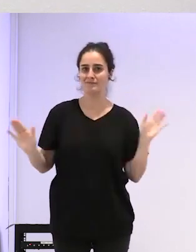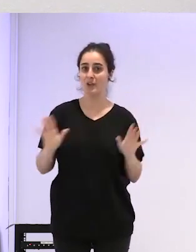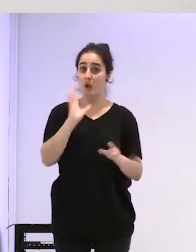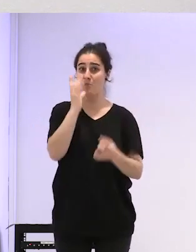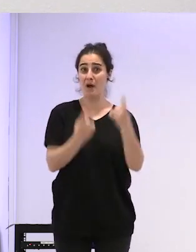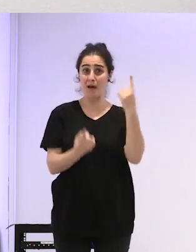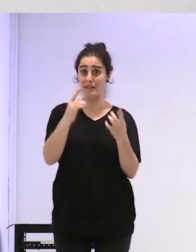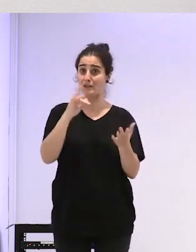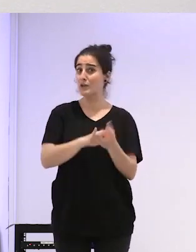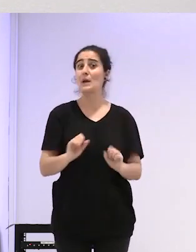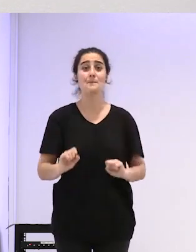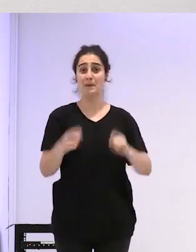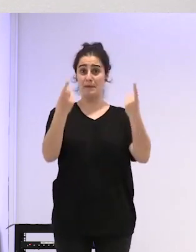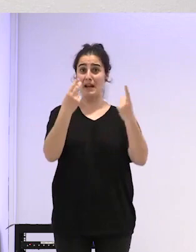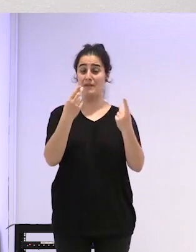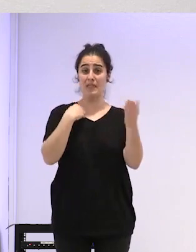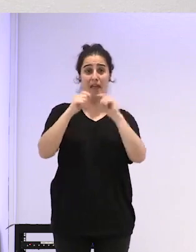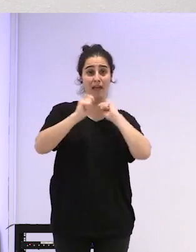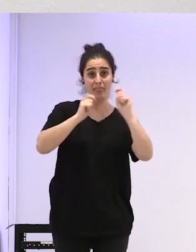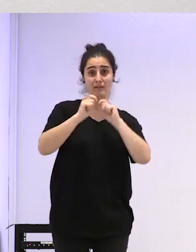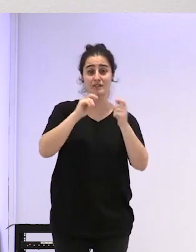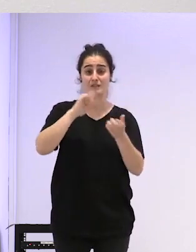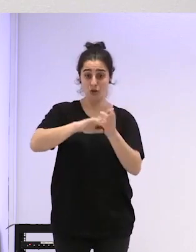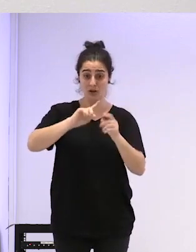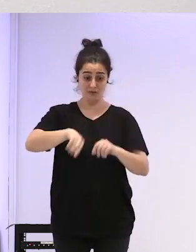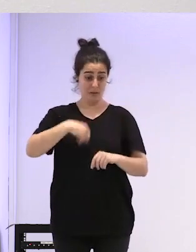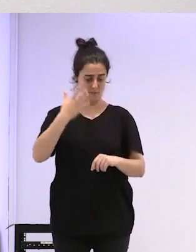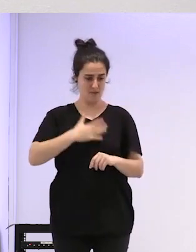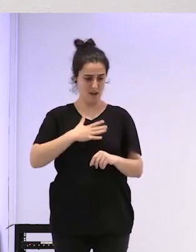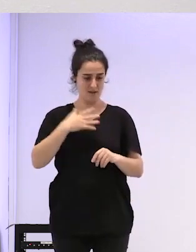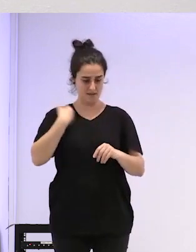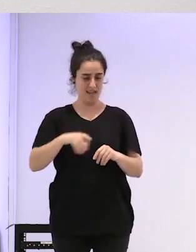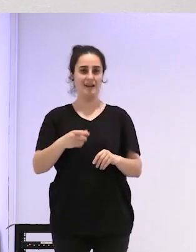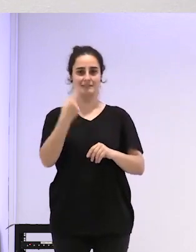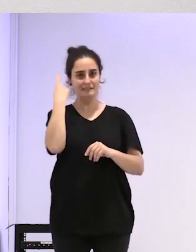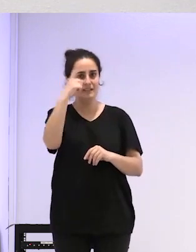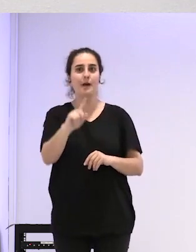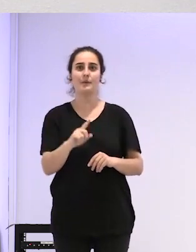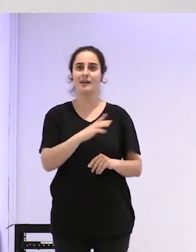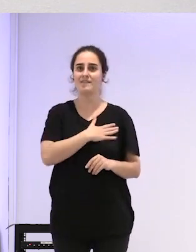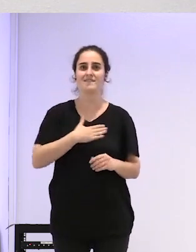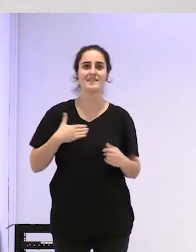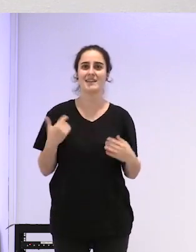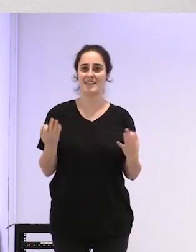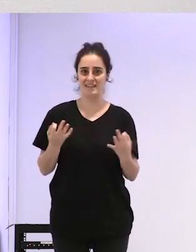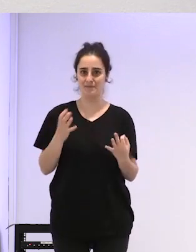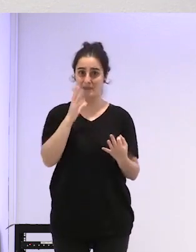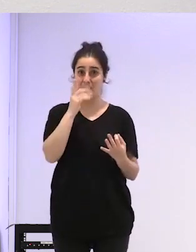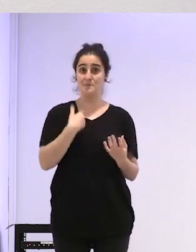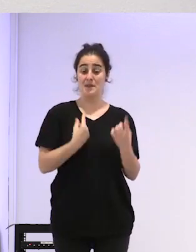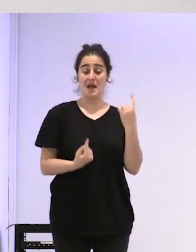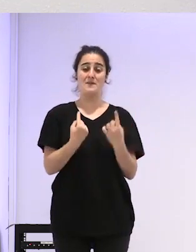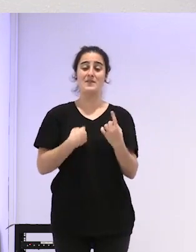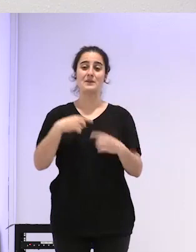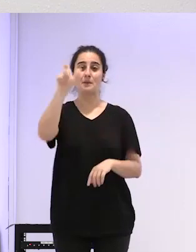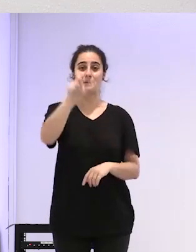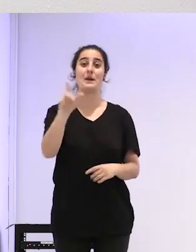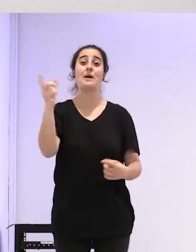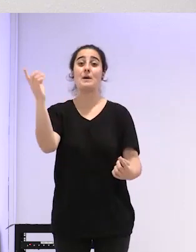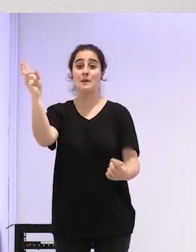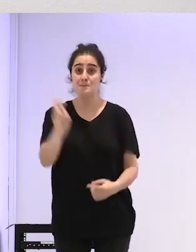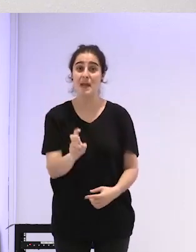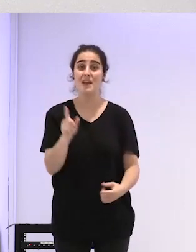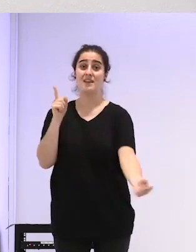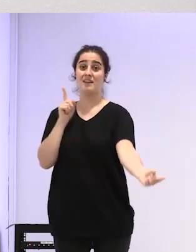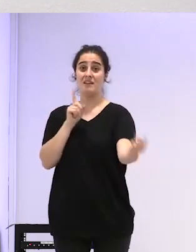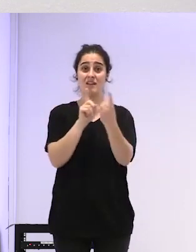después de la primera entrevista porque la gente cuando viene a mí a veces me da tristeza porque supongo que también hay personas que no